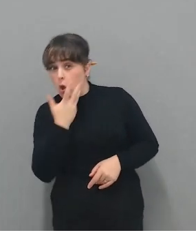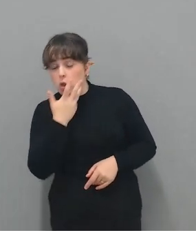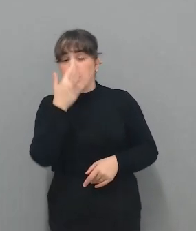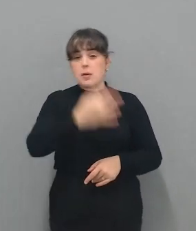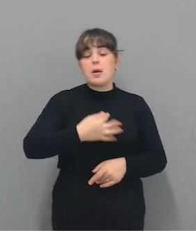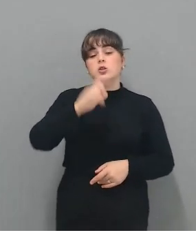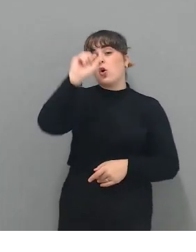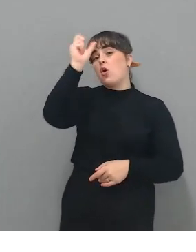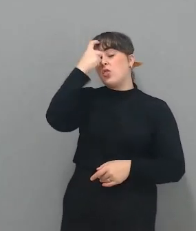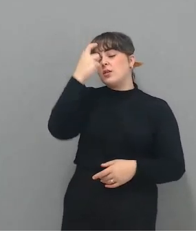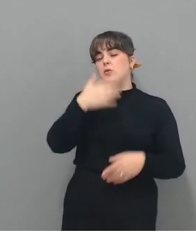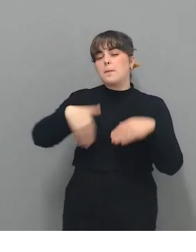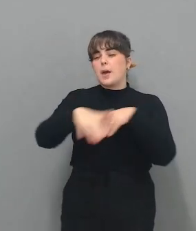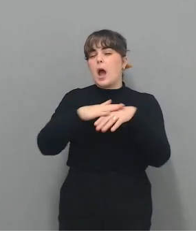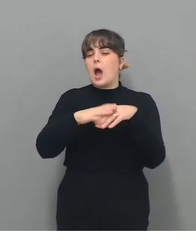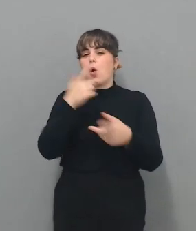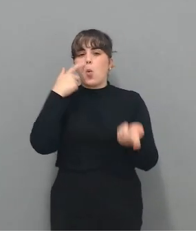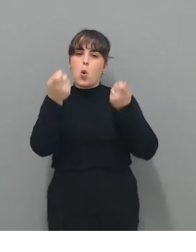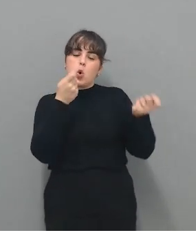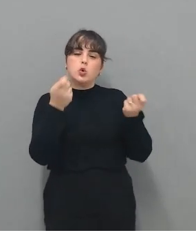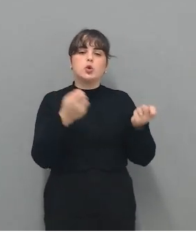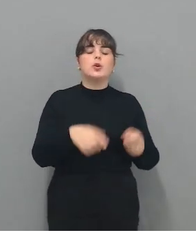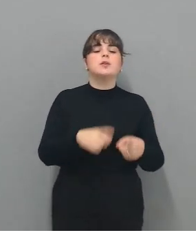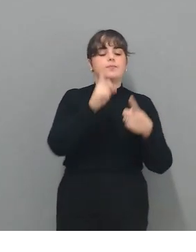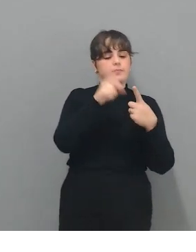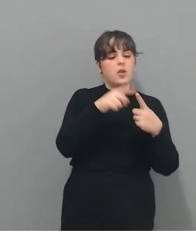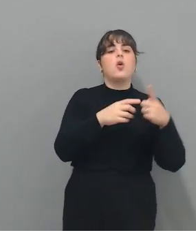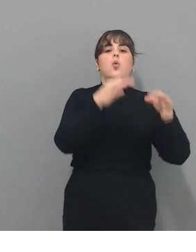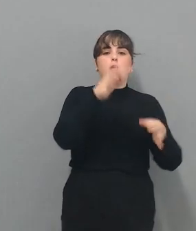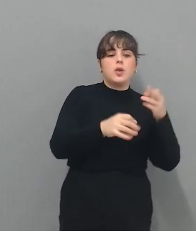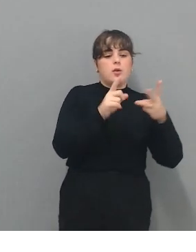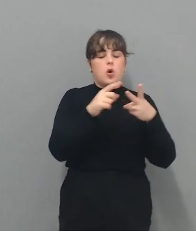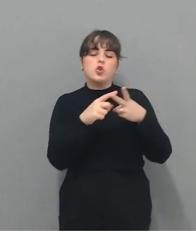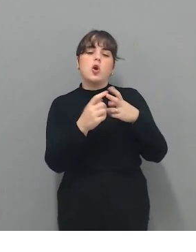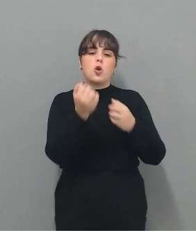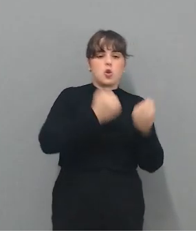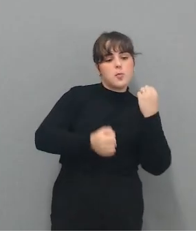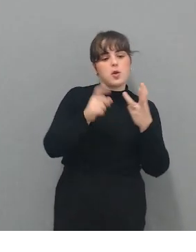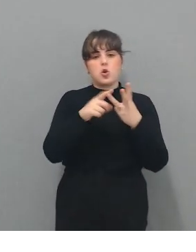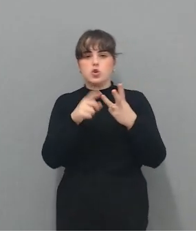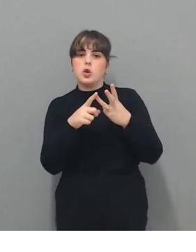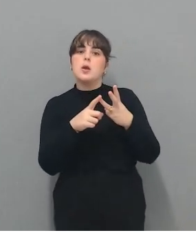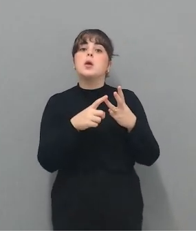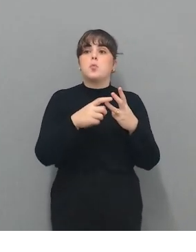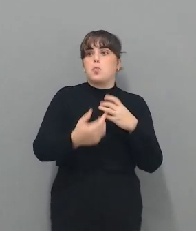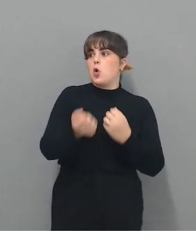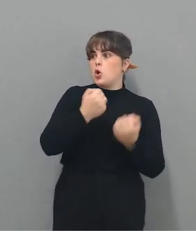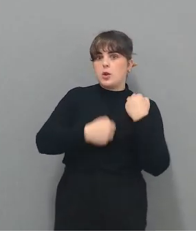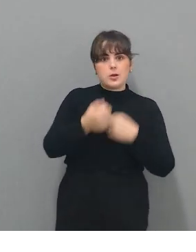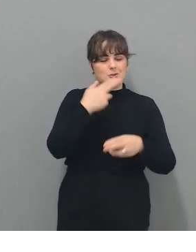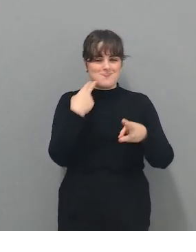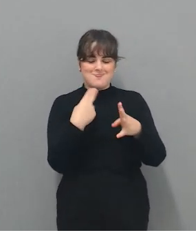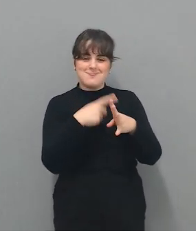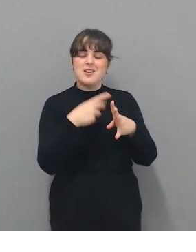básicos, jurídicos, económicos y políticos. Que no sean un obstáculo en su día a día. Que no le acarre